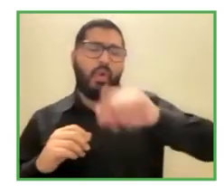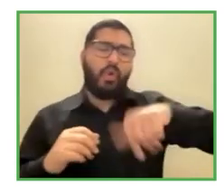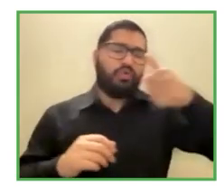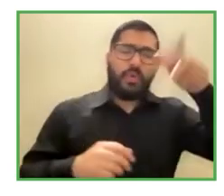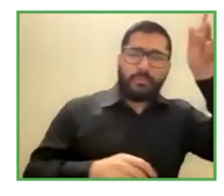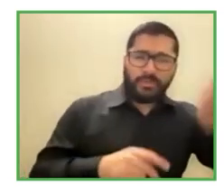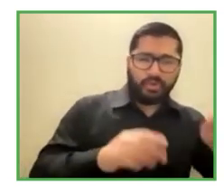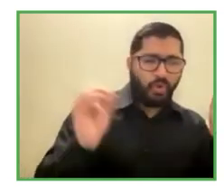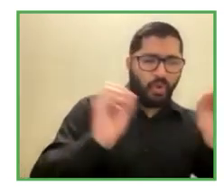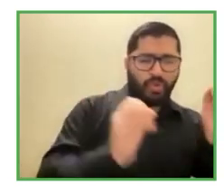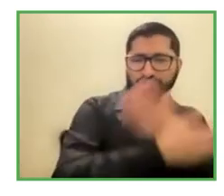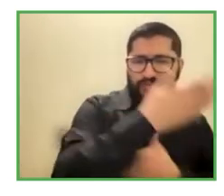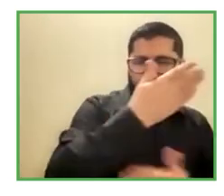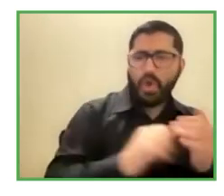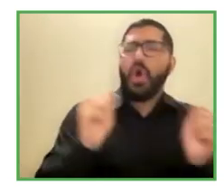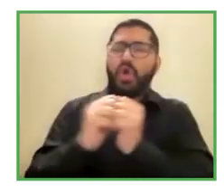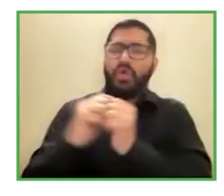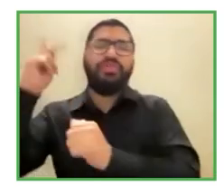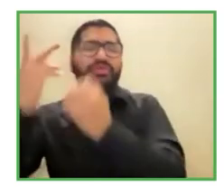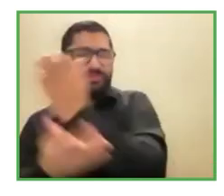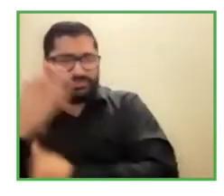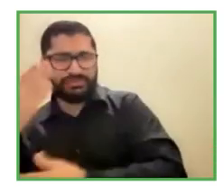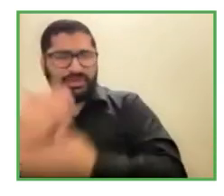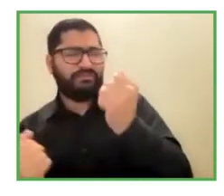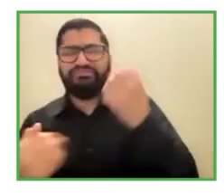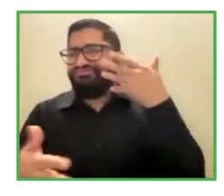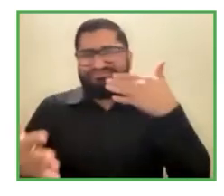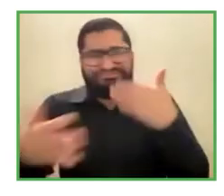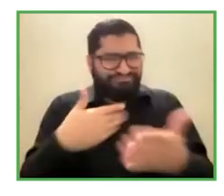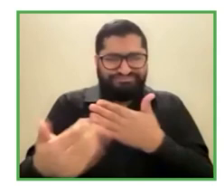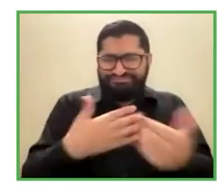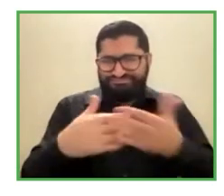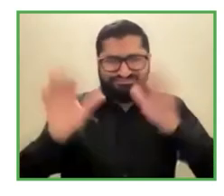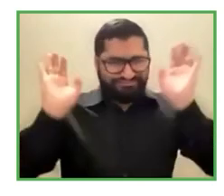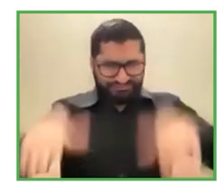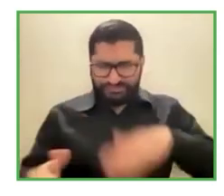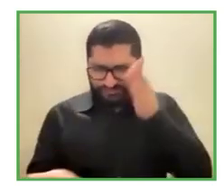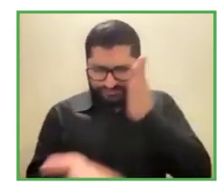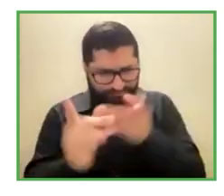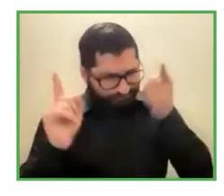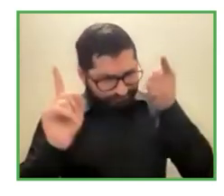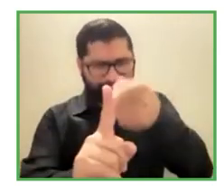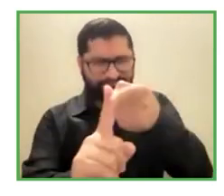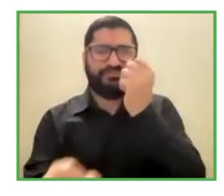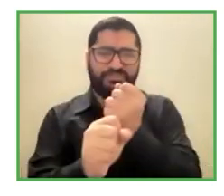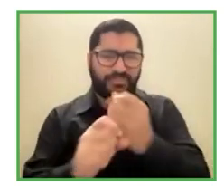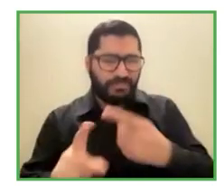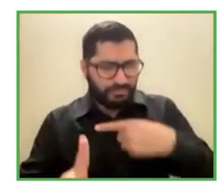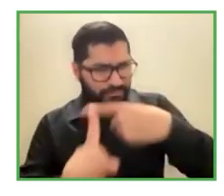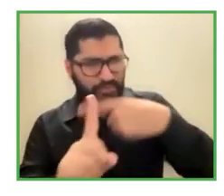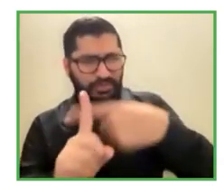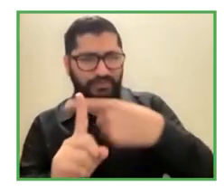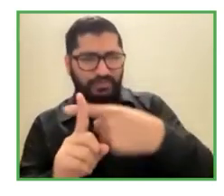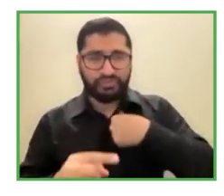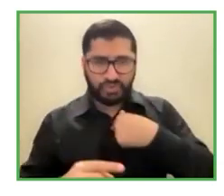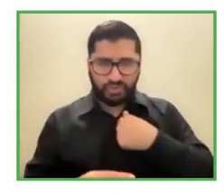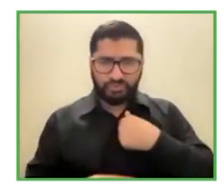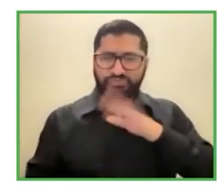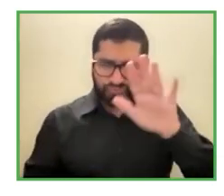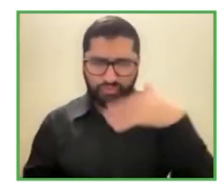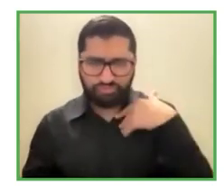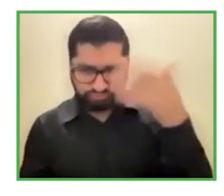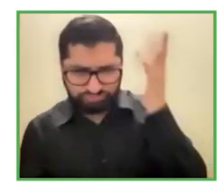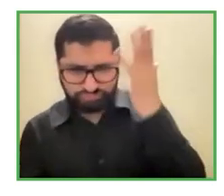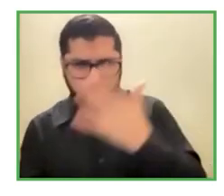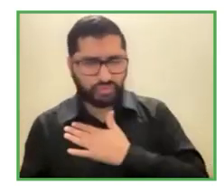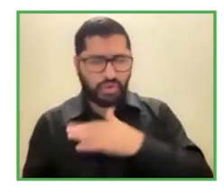en ese sentido entonces no quiero amarrarme tanto a los temas de porcentaje pero bueno es interesante